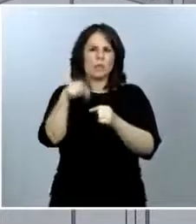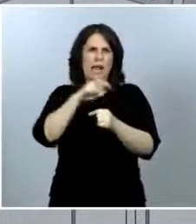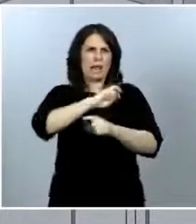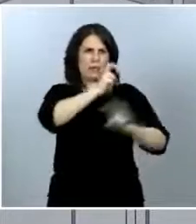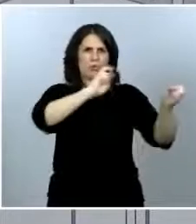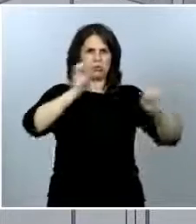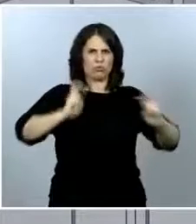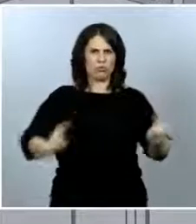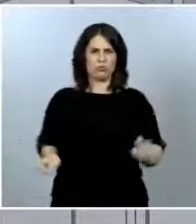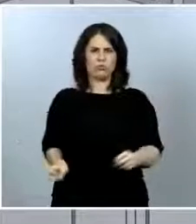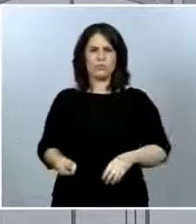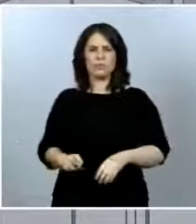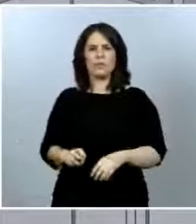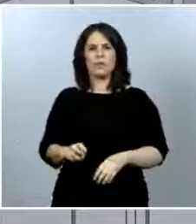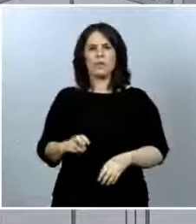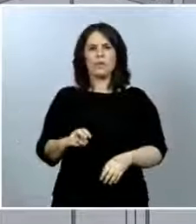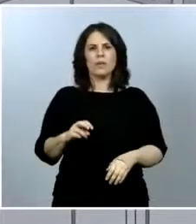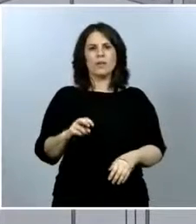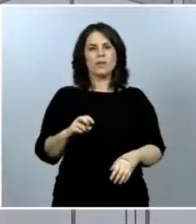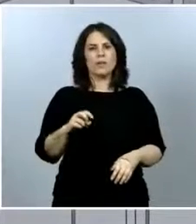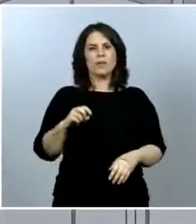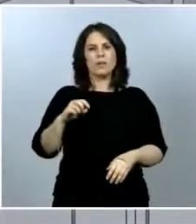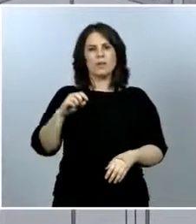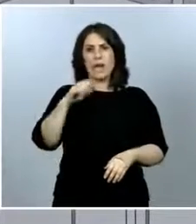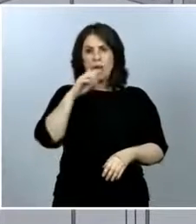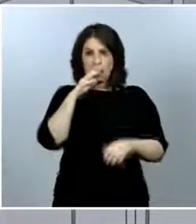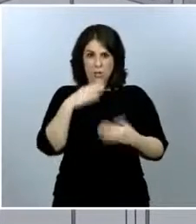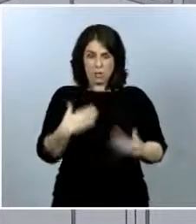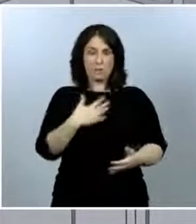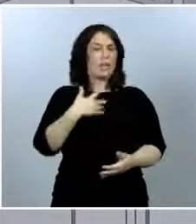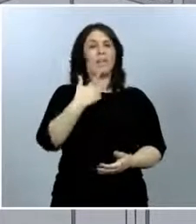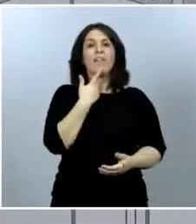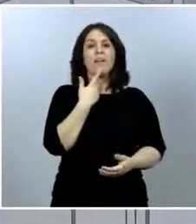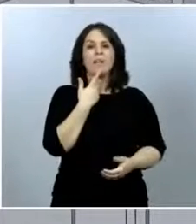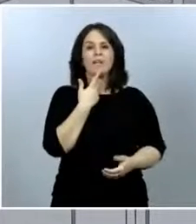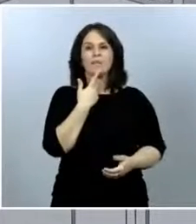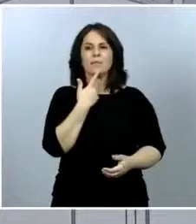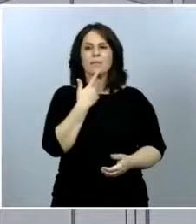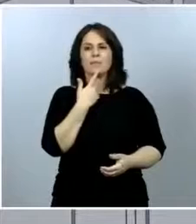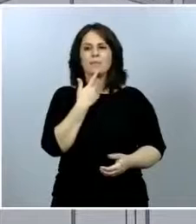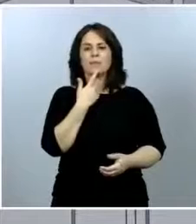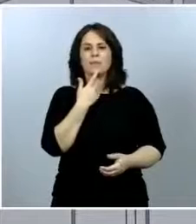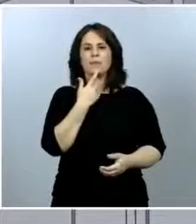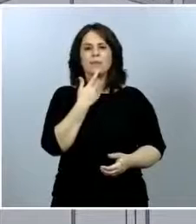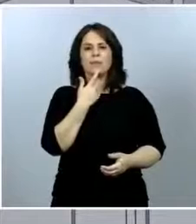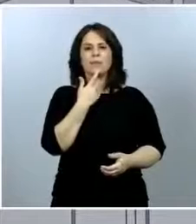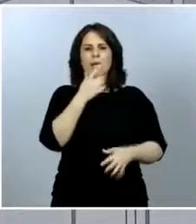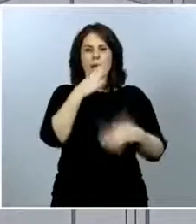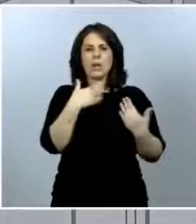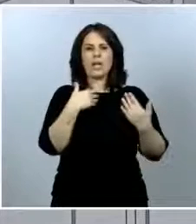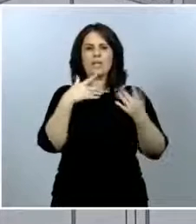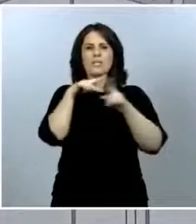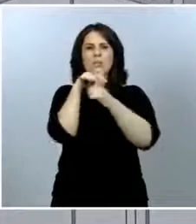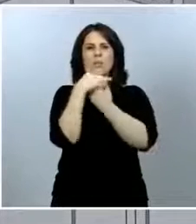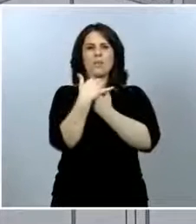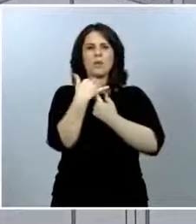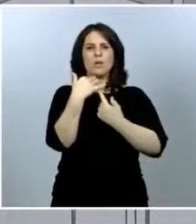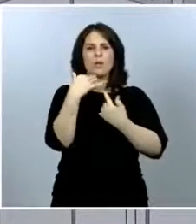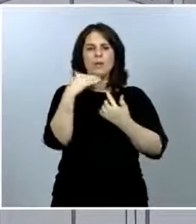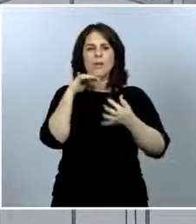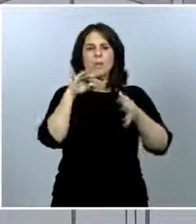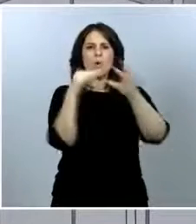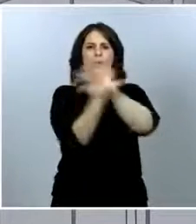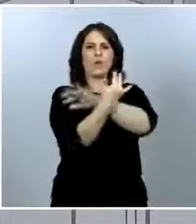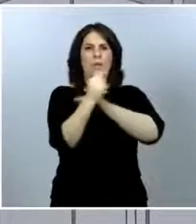lo primero que quiere decir ahora mismo es que estamos ya en una situación de evolución de la epidemia muy buena porque